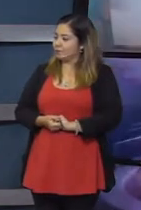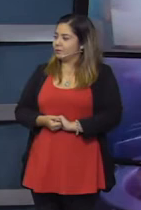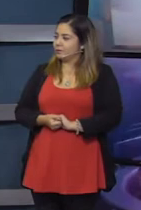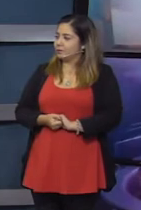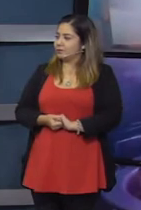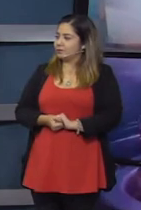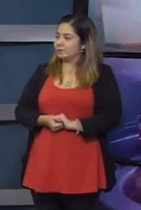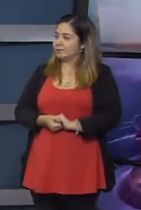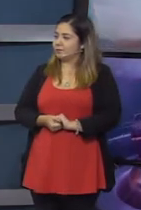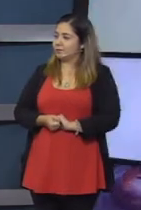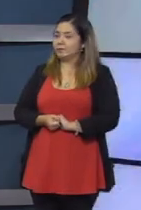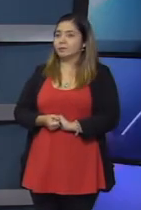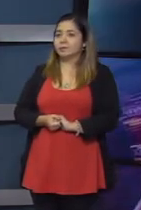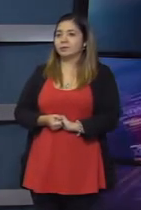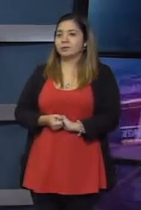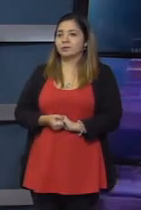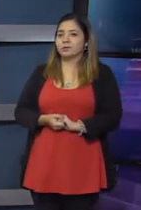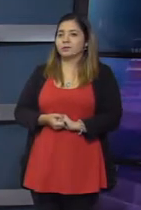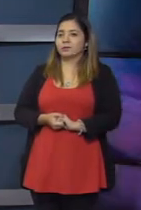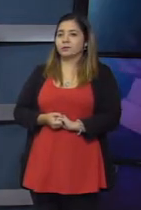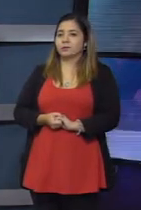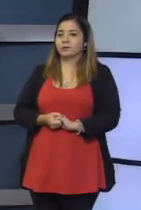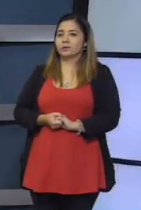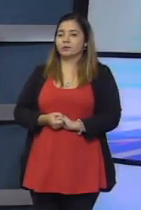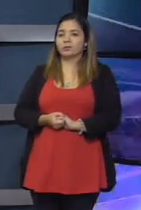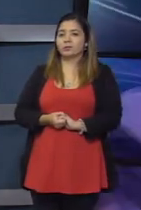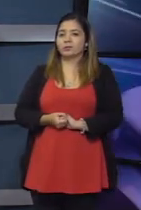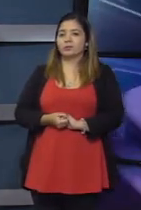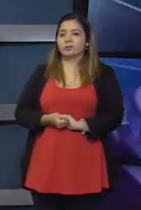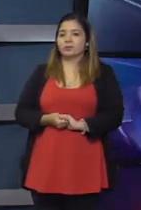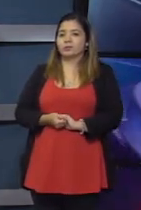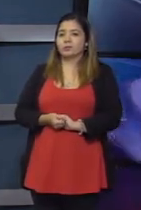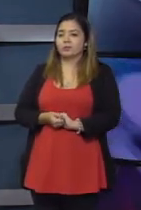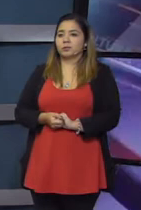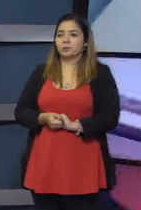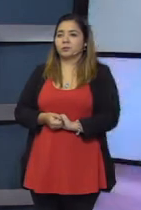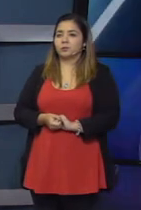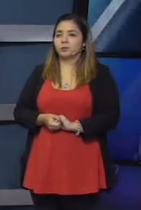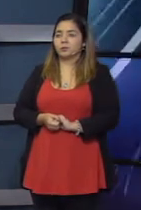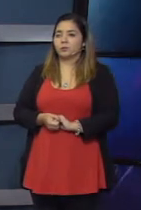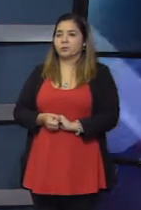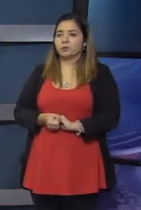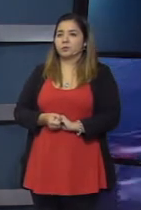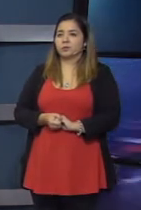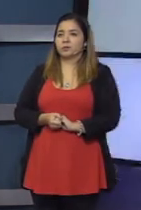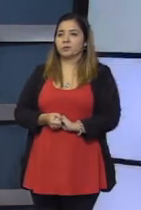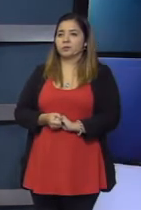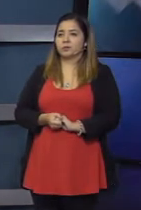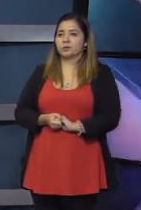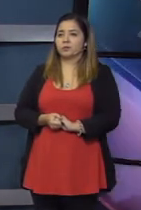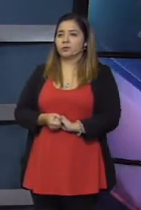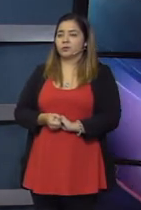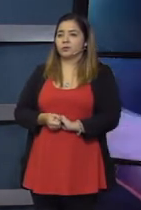este... impresionante, porque no sé si tiene otra forma, otra palabra del aumento de sueldo que se hizo las